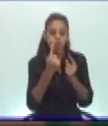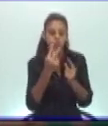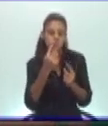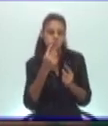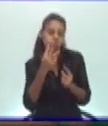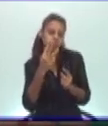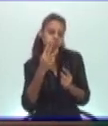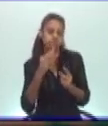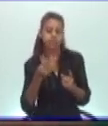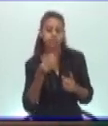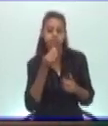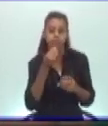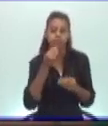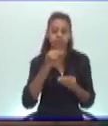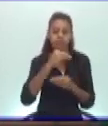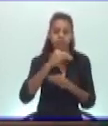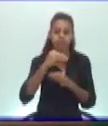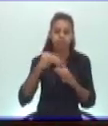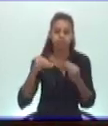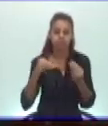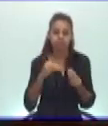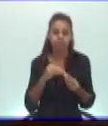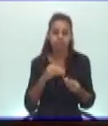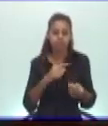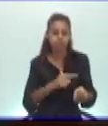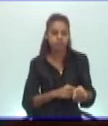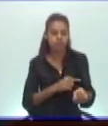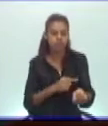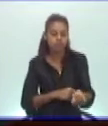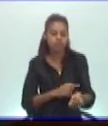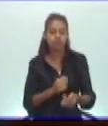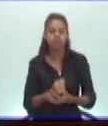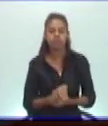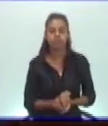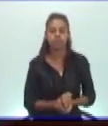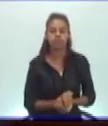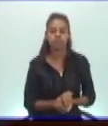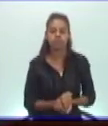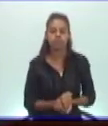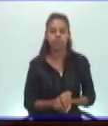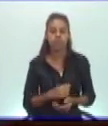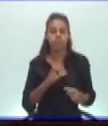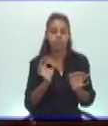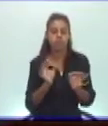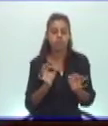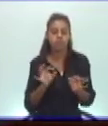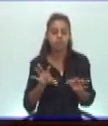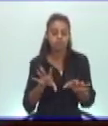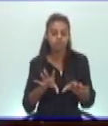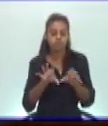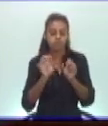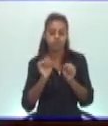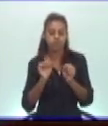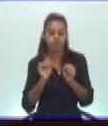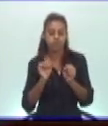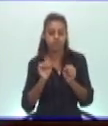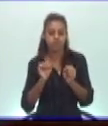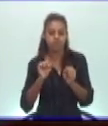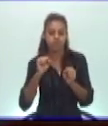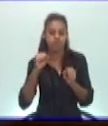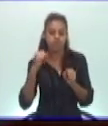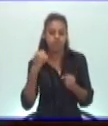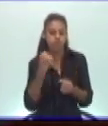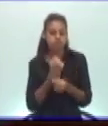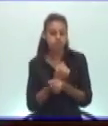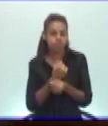en el individuo una gran dependencia. Pero si han caído en esa trampa, recordar que siempre hay una salida. Esa